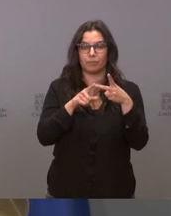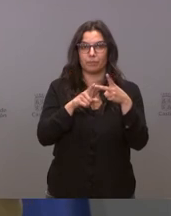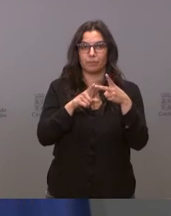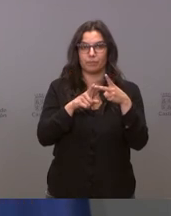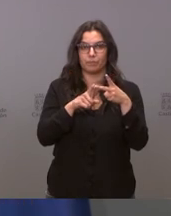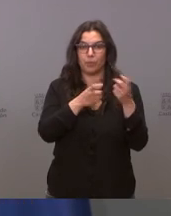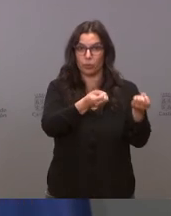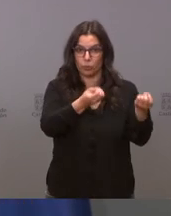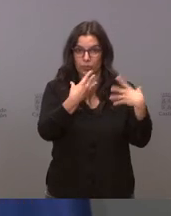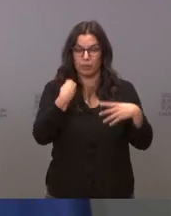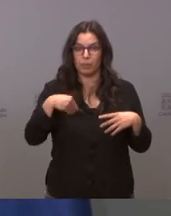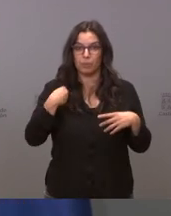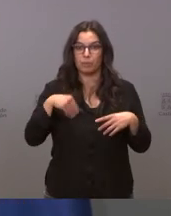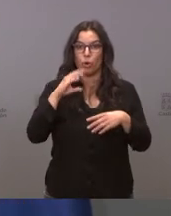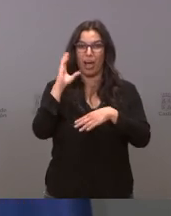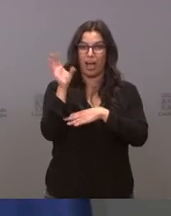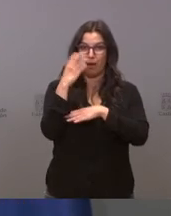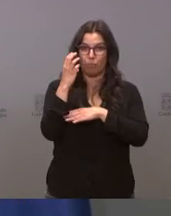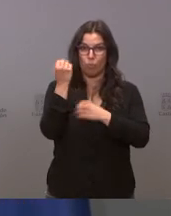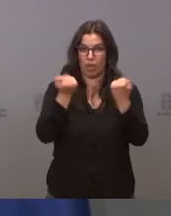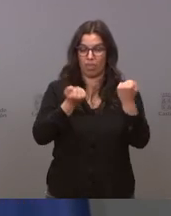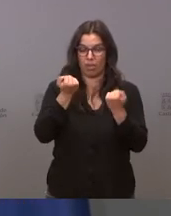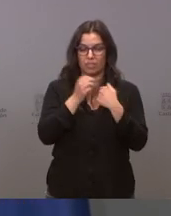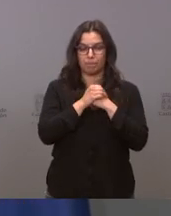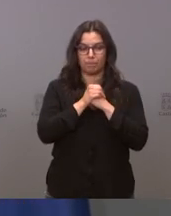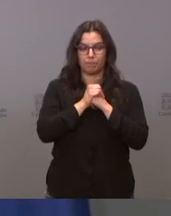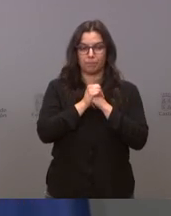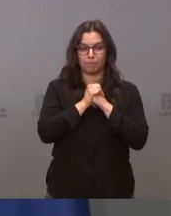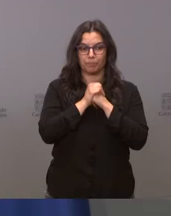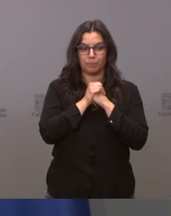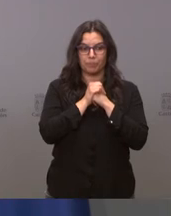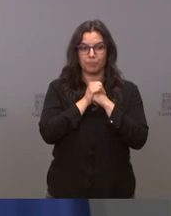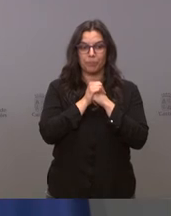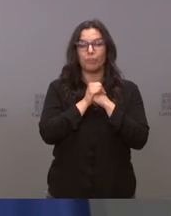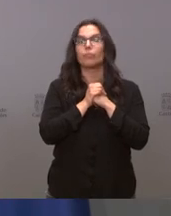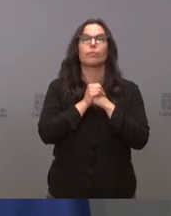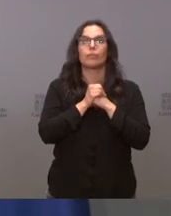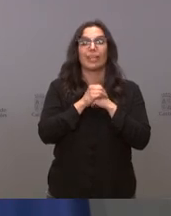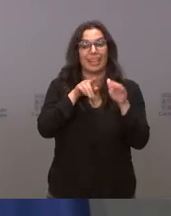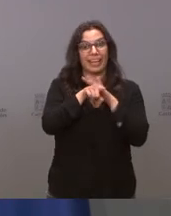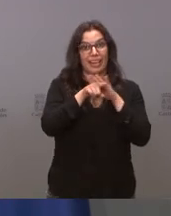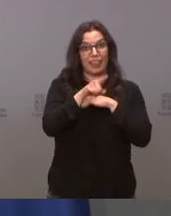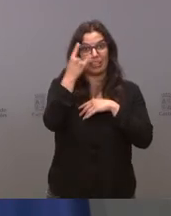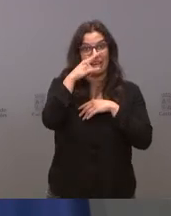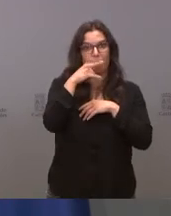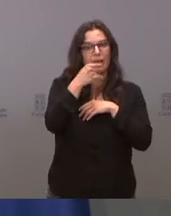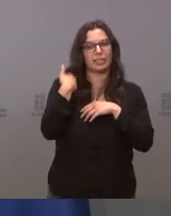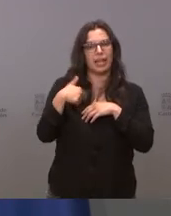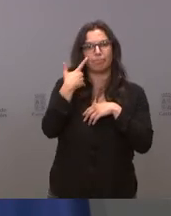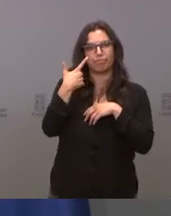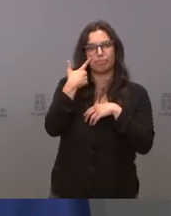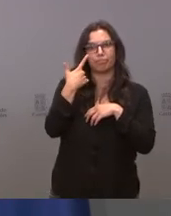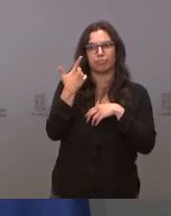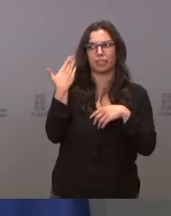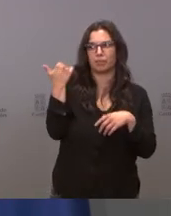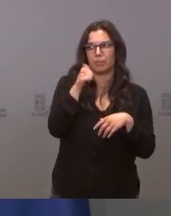de las ambulancias mire decirle que la gerencia está sobre ello ya se ha preparado hace unas semanas